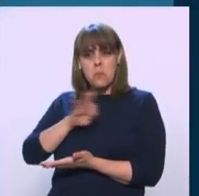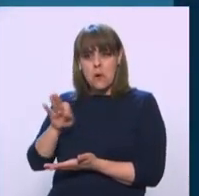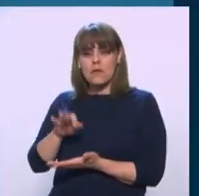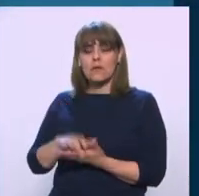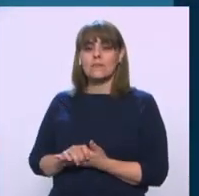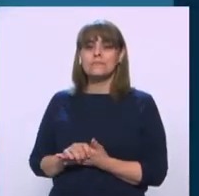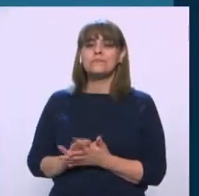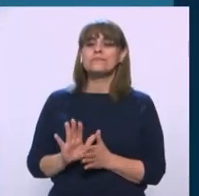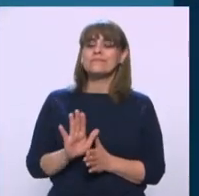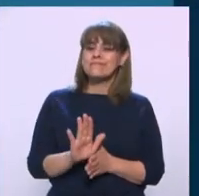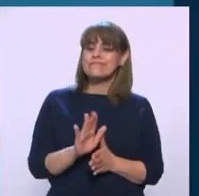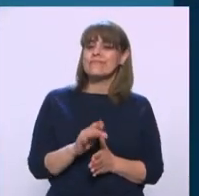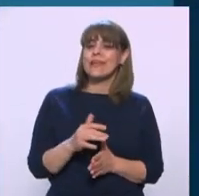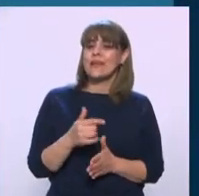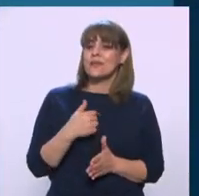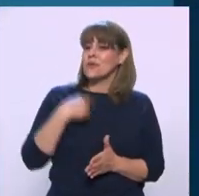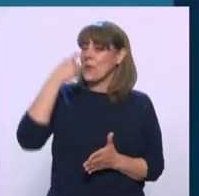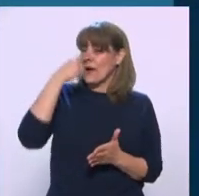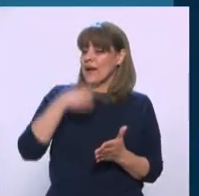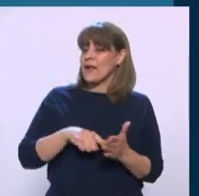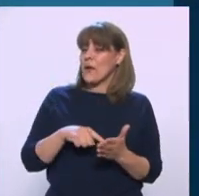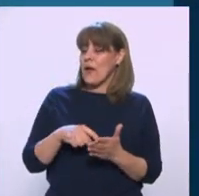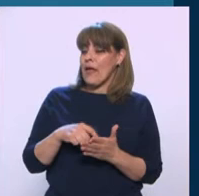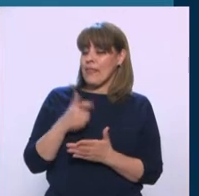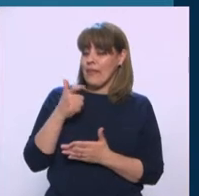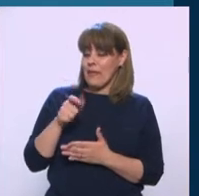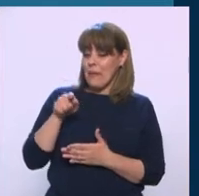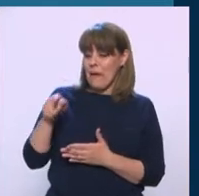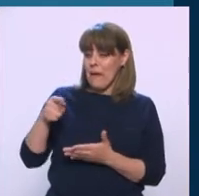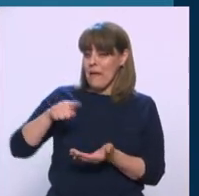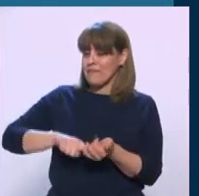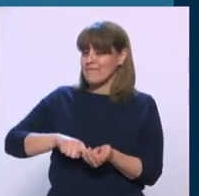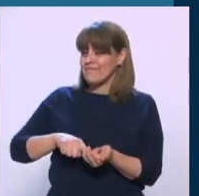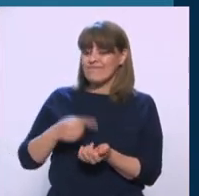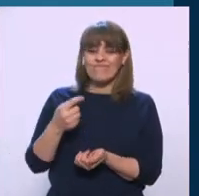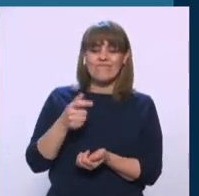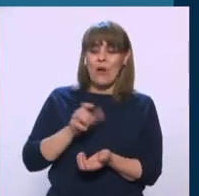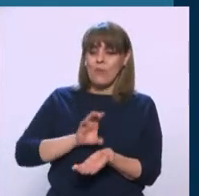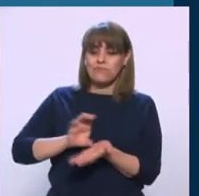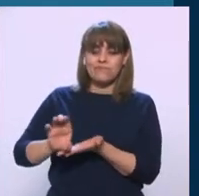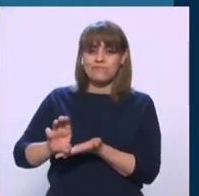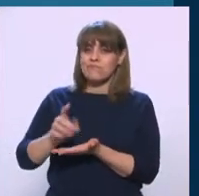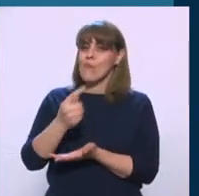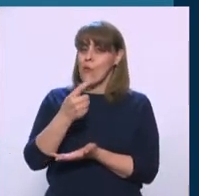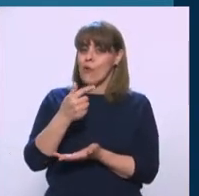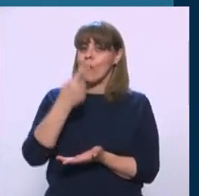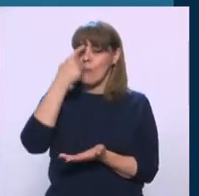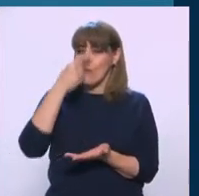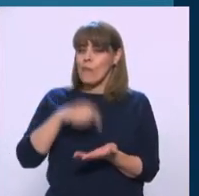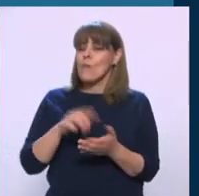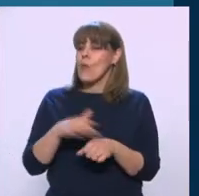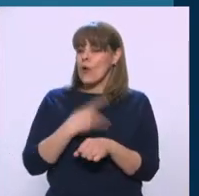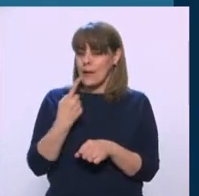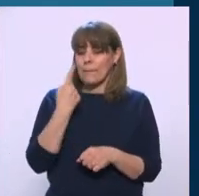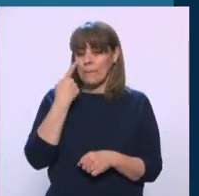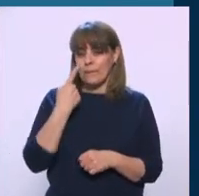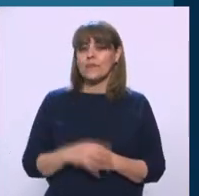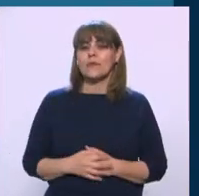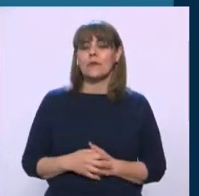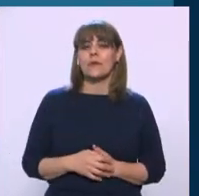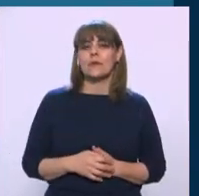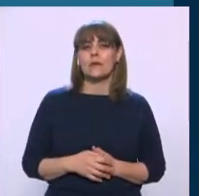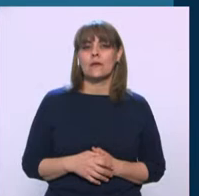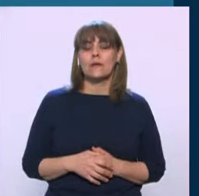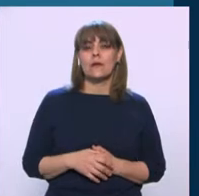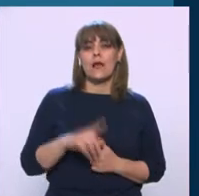Mira, yo creo que no, que no va a haber mucho dinero. Te voy a explicar por qué. Sí. Yo recuerdo, en este momento, una frase de don